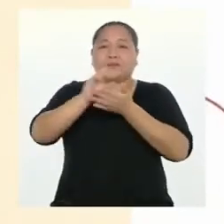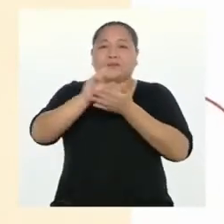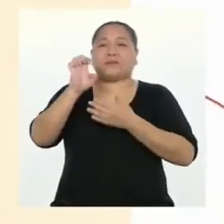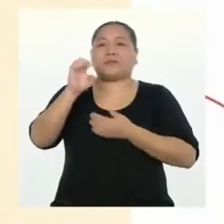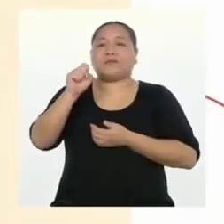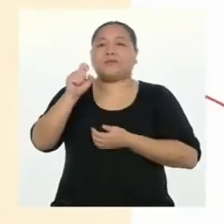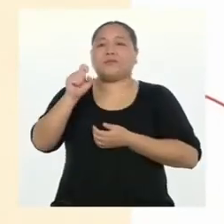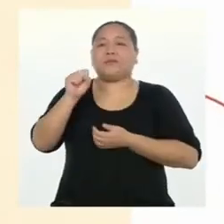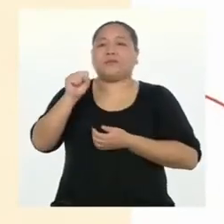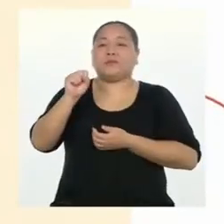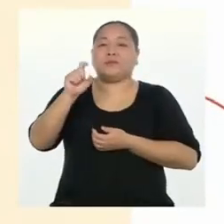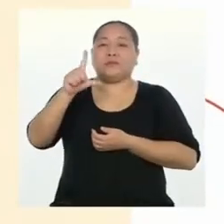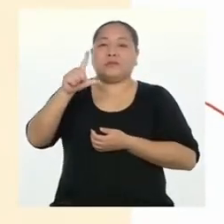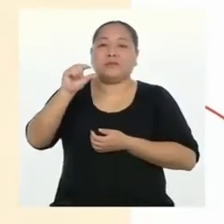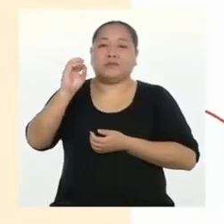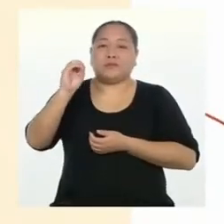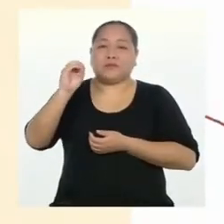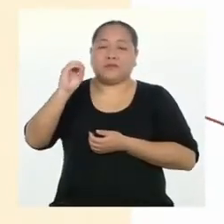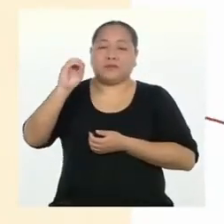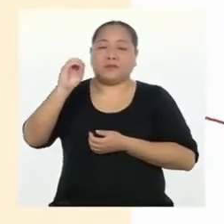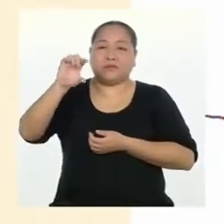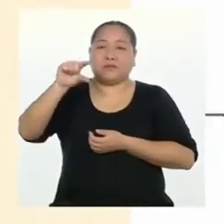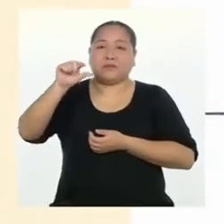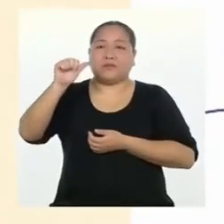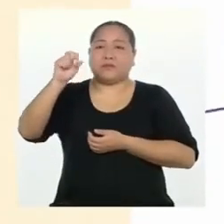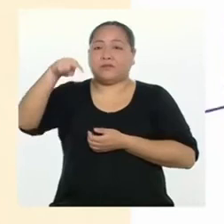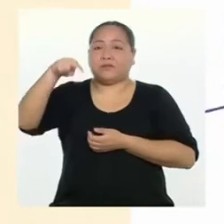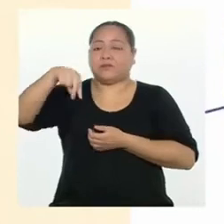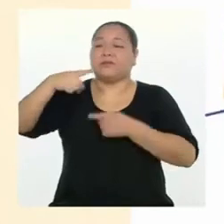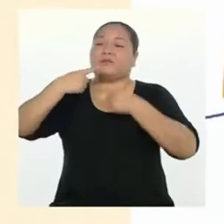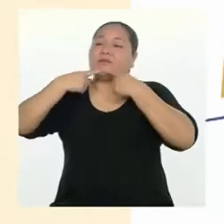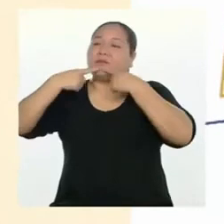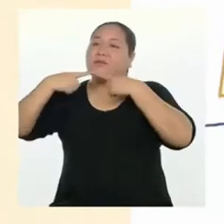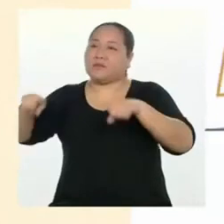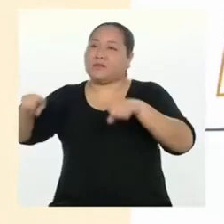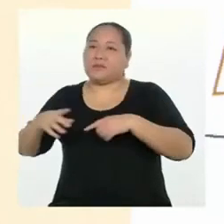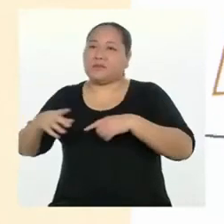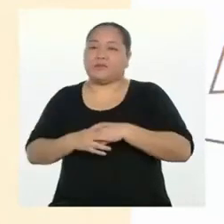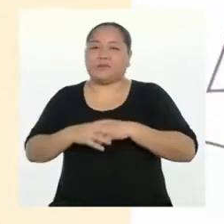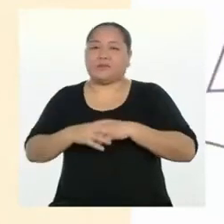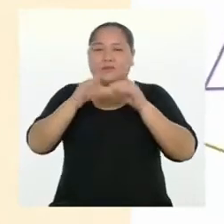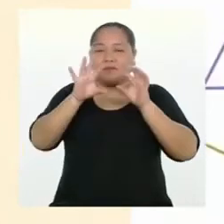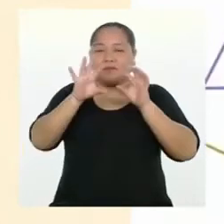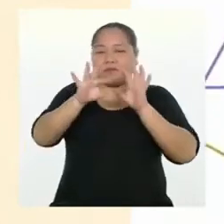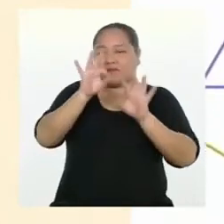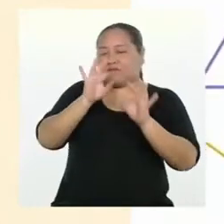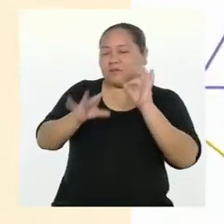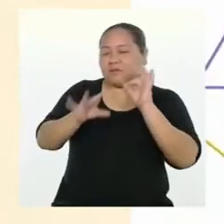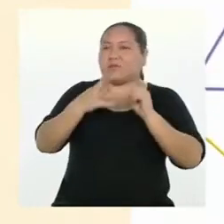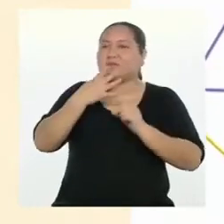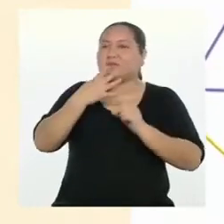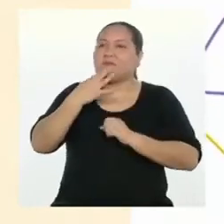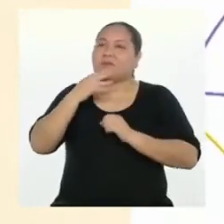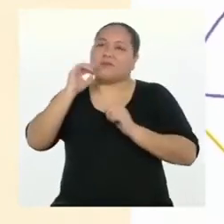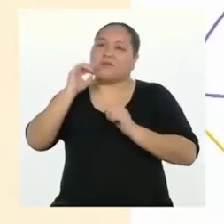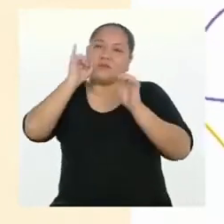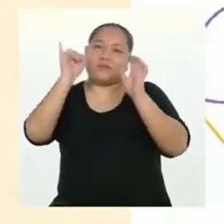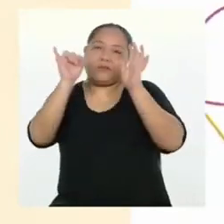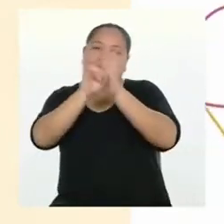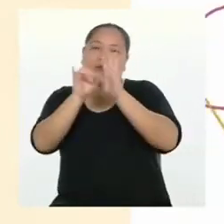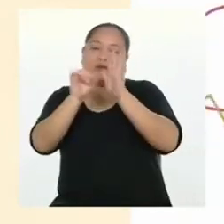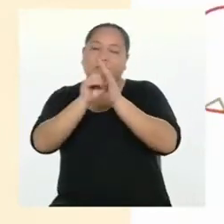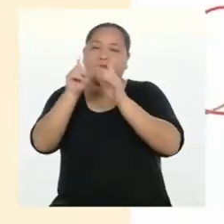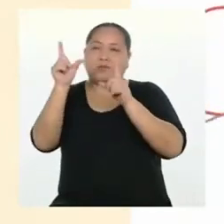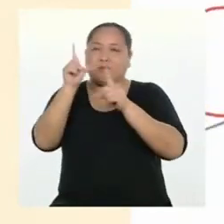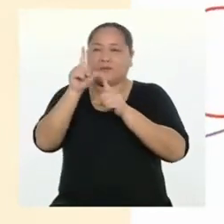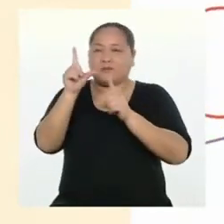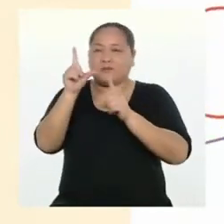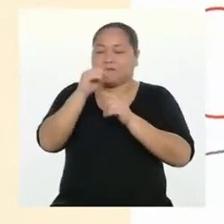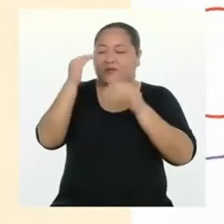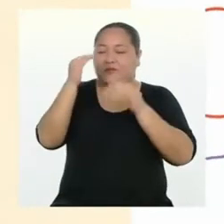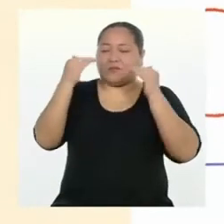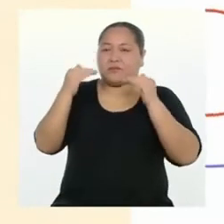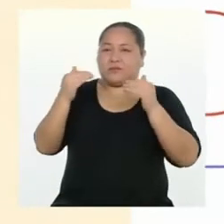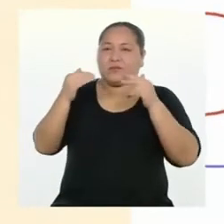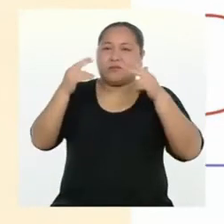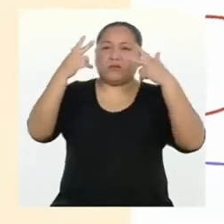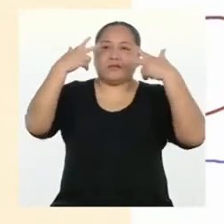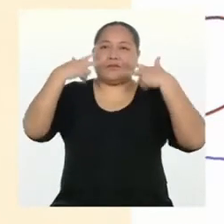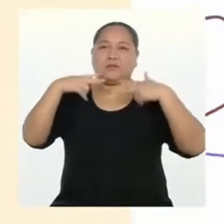eslogan y el mensaje. Dos. Define los colores, las imágenes y las letras.